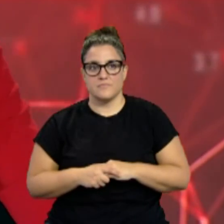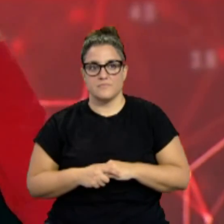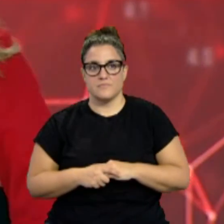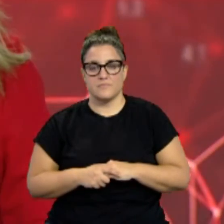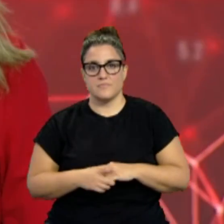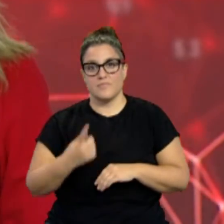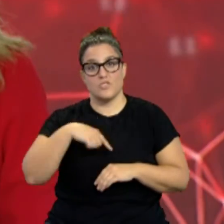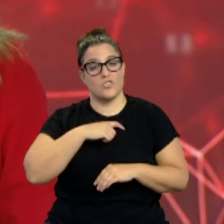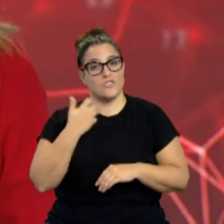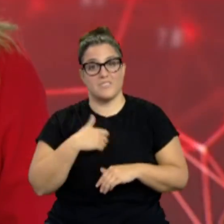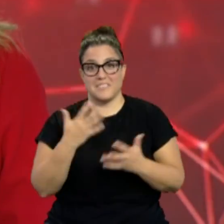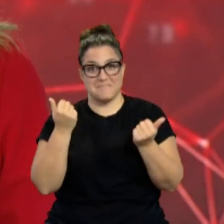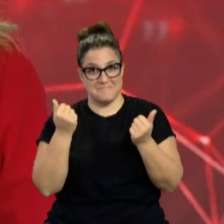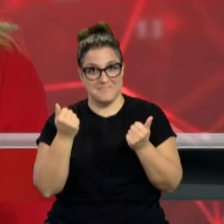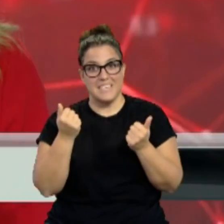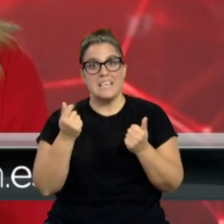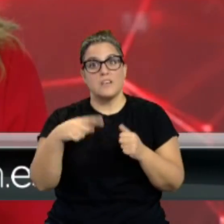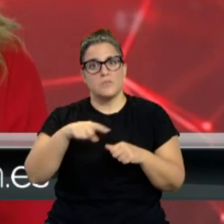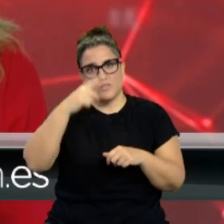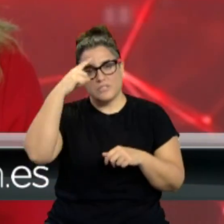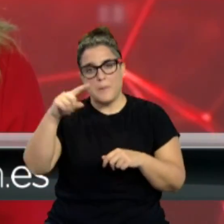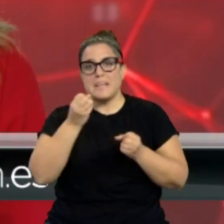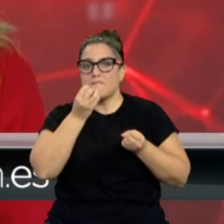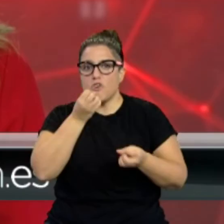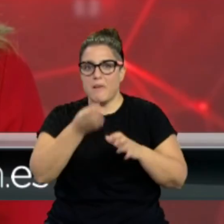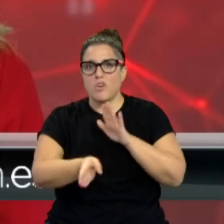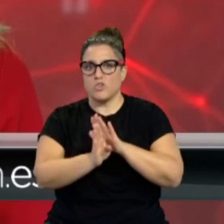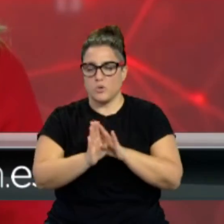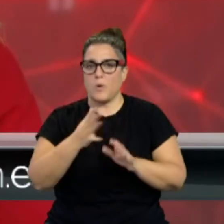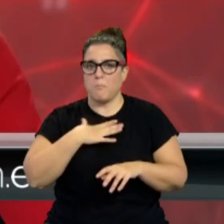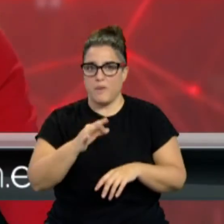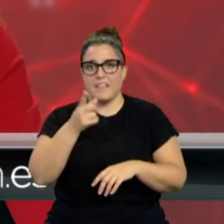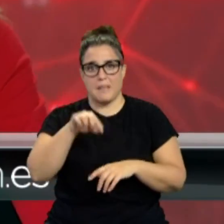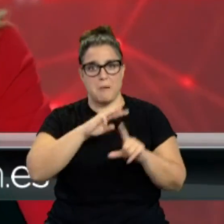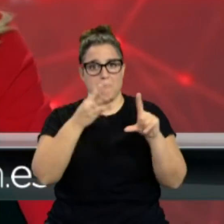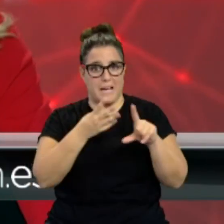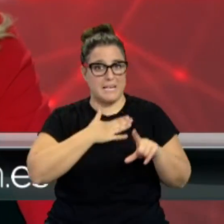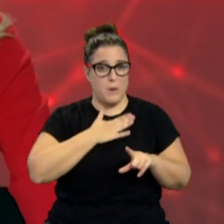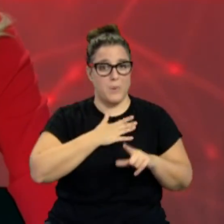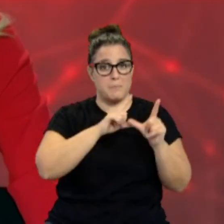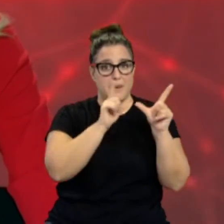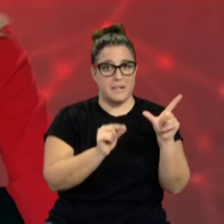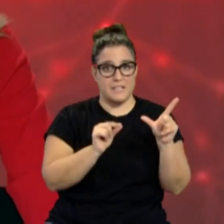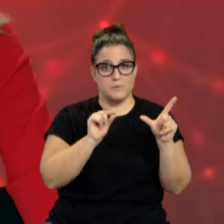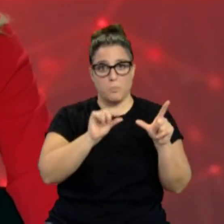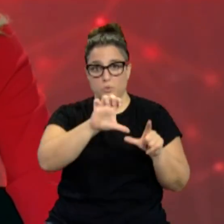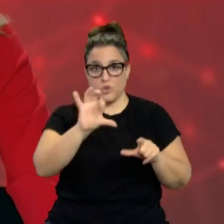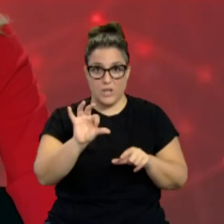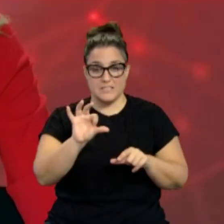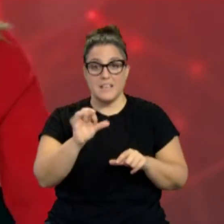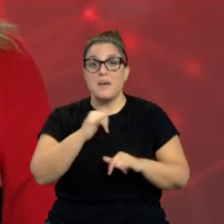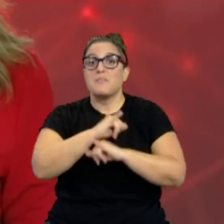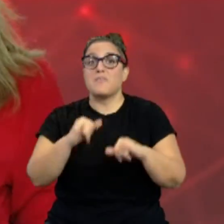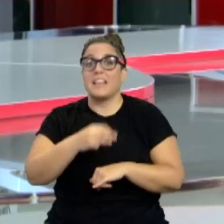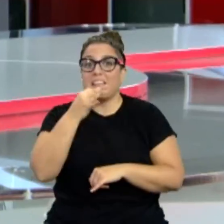Nosotros lo dejamos aquí. Pero ya saben que la información continúa también en nuestra página web en navarratelevisión.es. Que pasen una